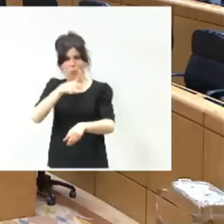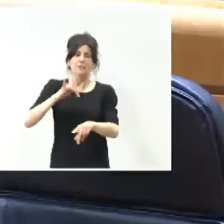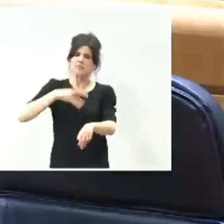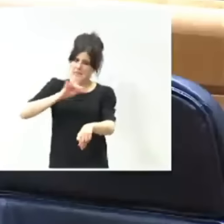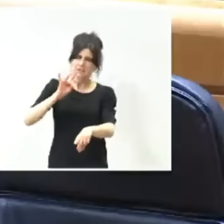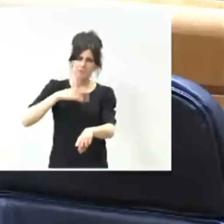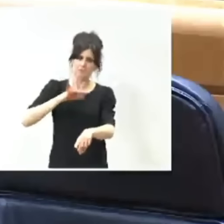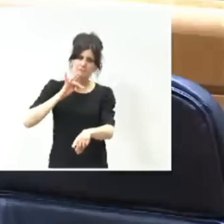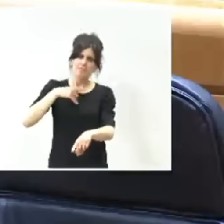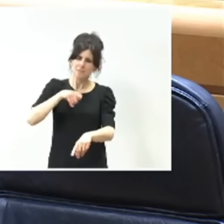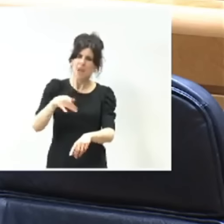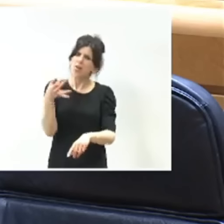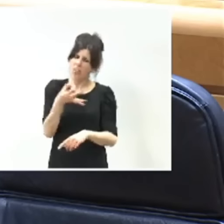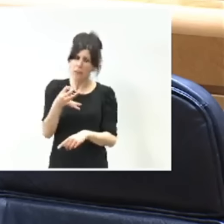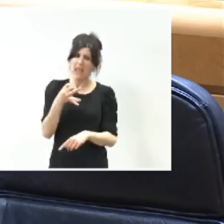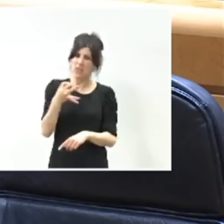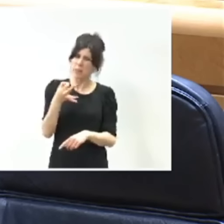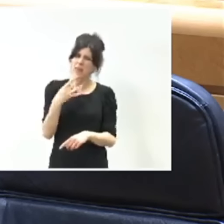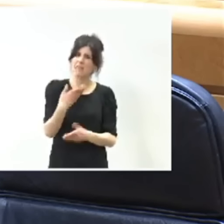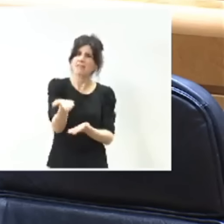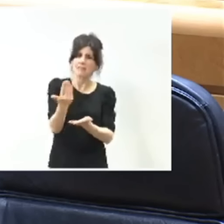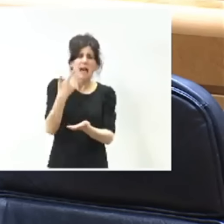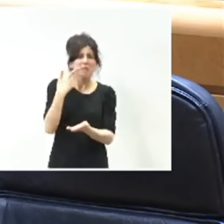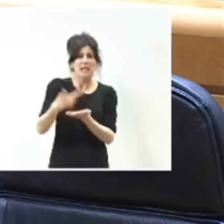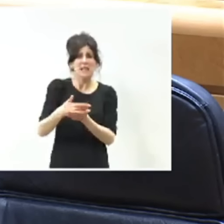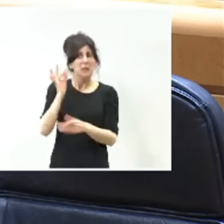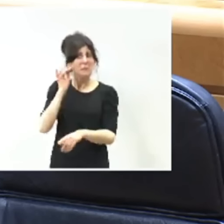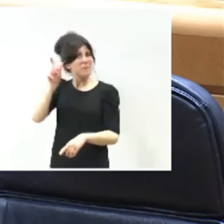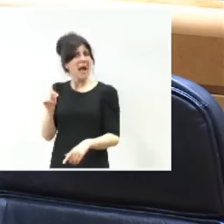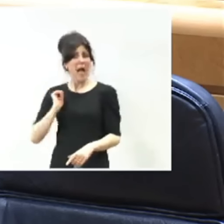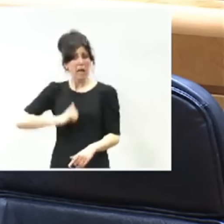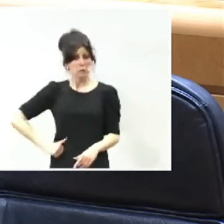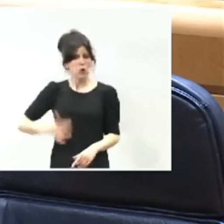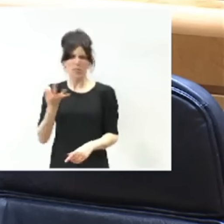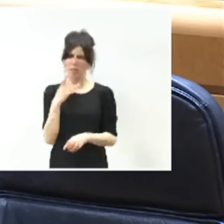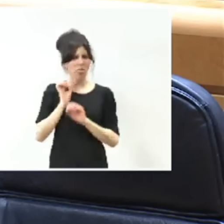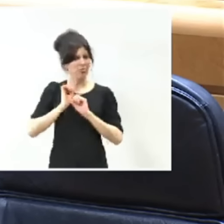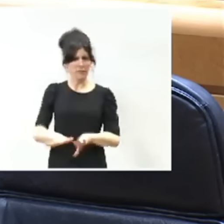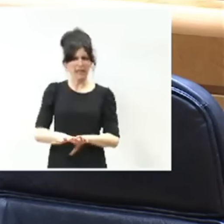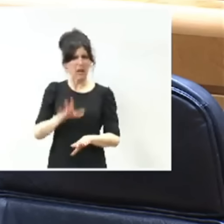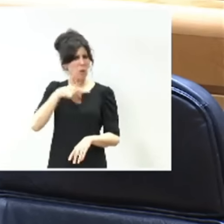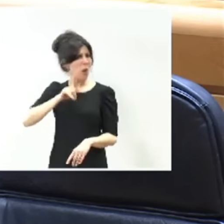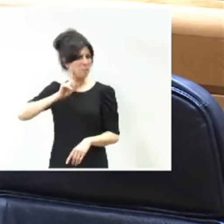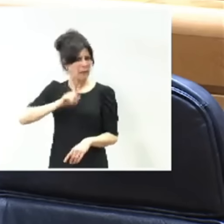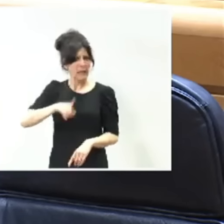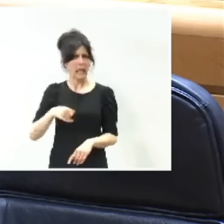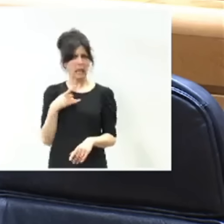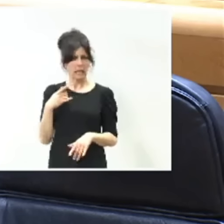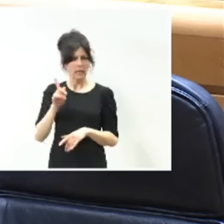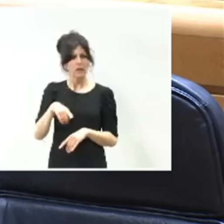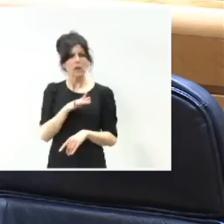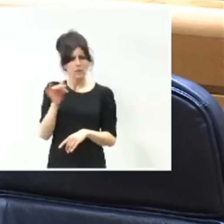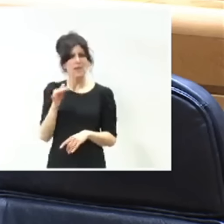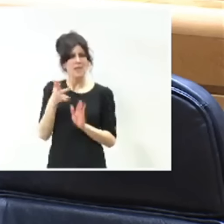Ustedes deben explicaciones, la señora Ayuso tiene que dimitir por mentir y además...